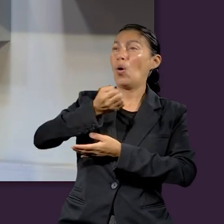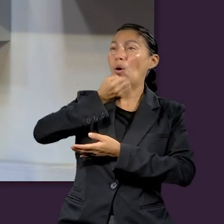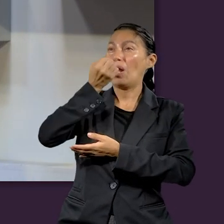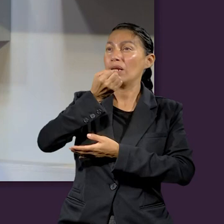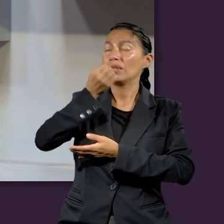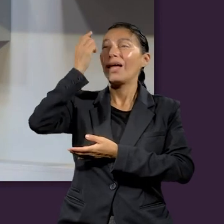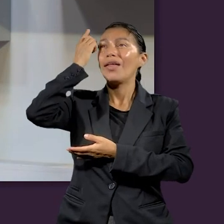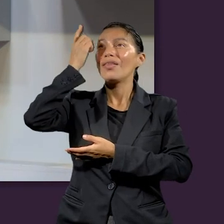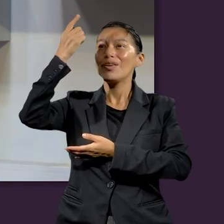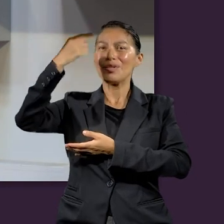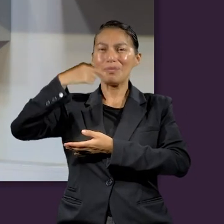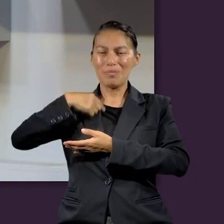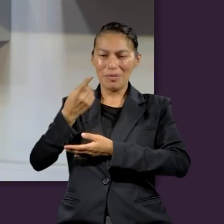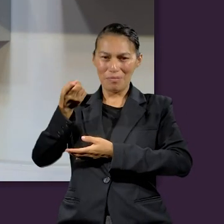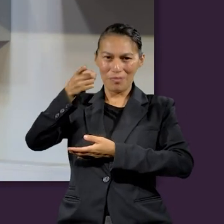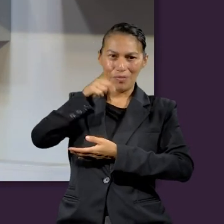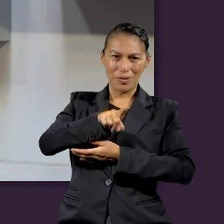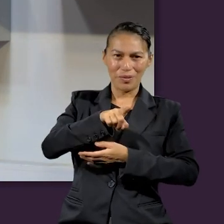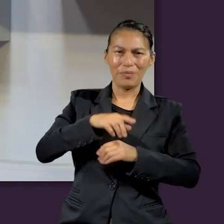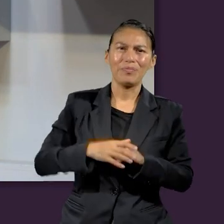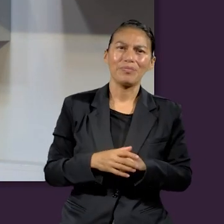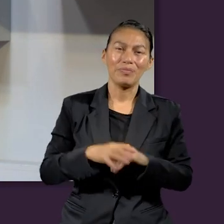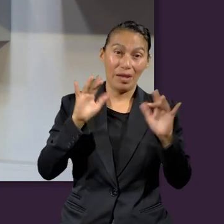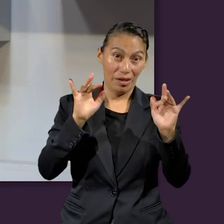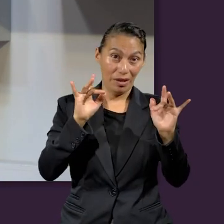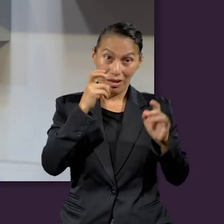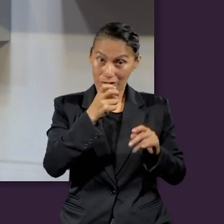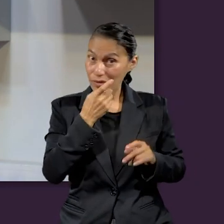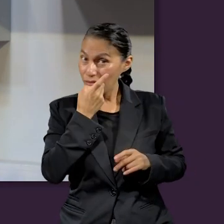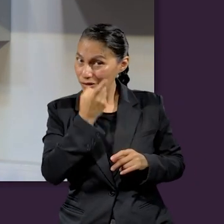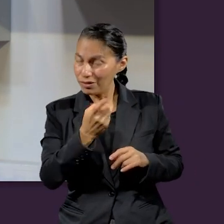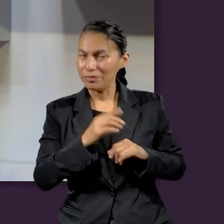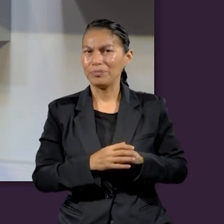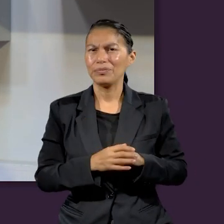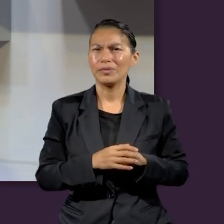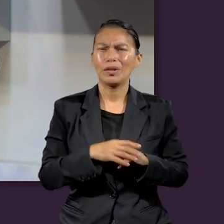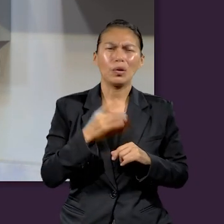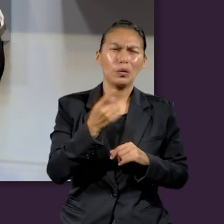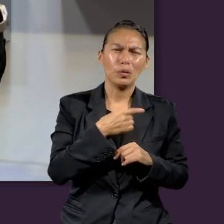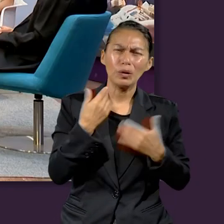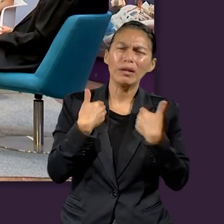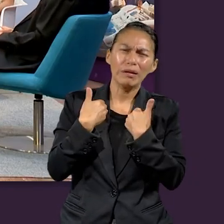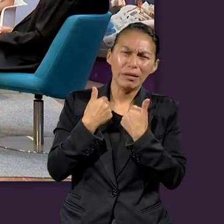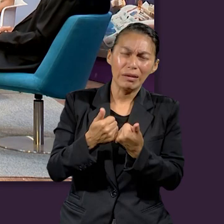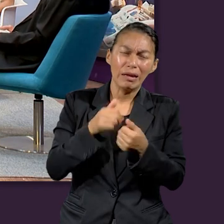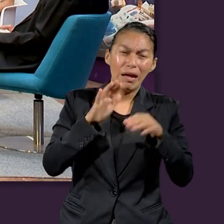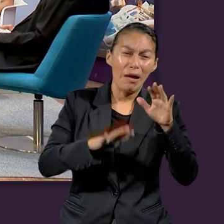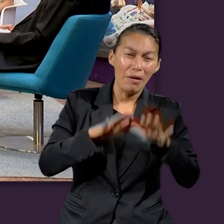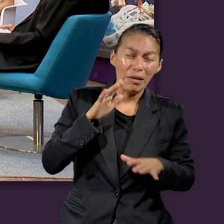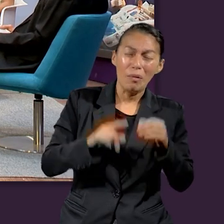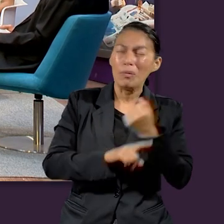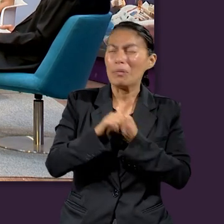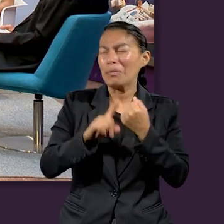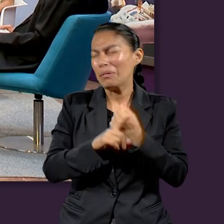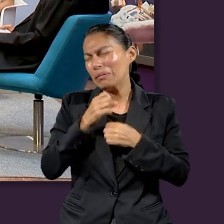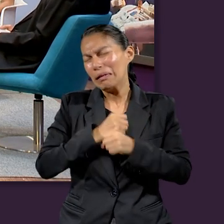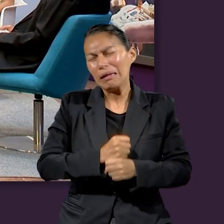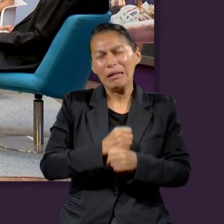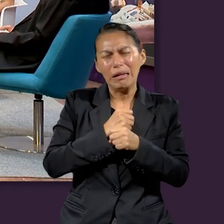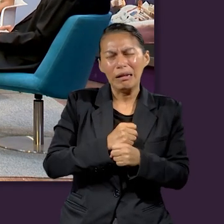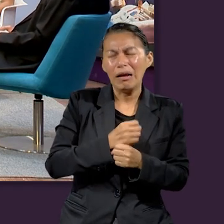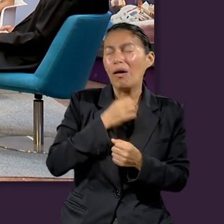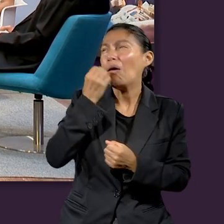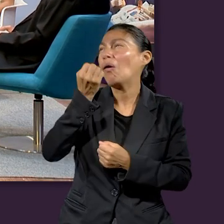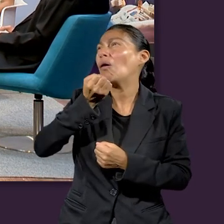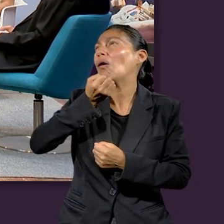Es decir, Dios, si queremos hacer aquí una aplicación para nosotros en estos momentos, es que cuando tengamos una carga, podemos ir a Dios y